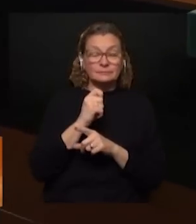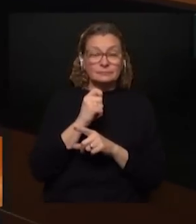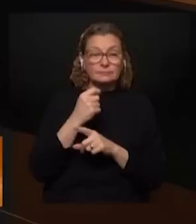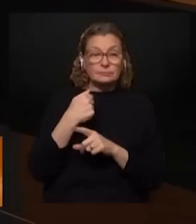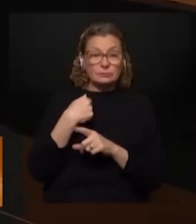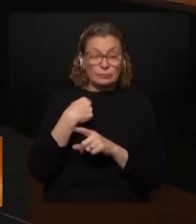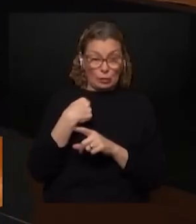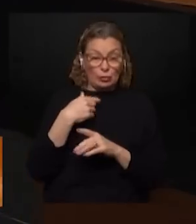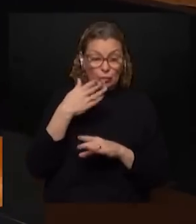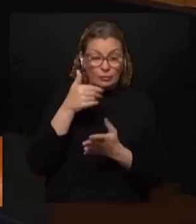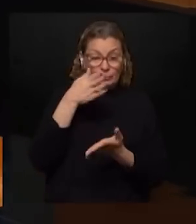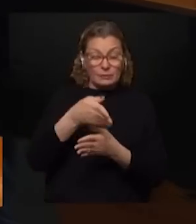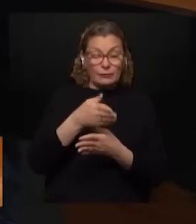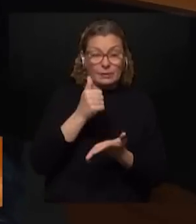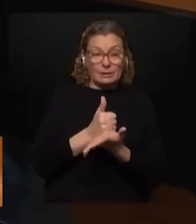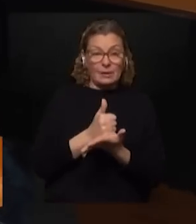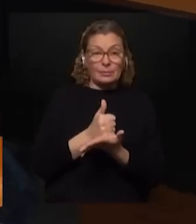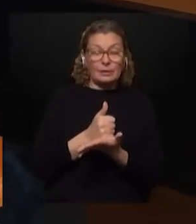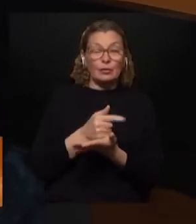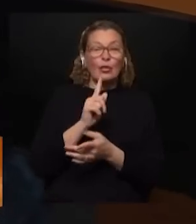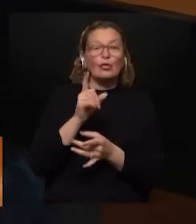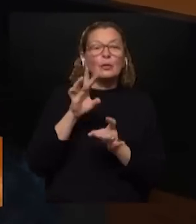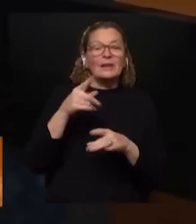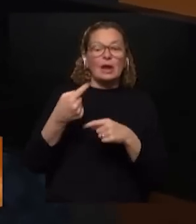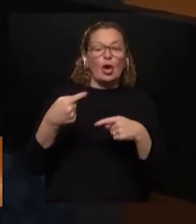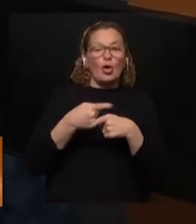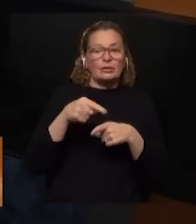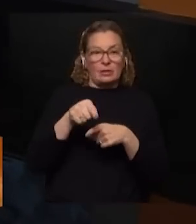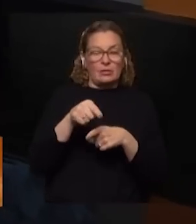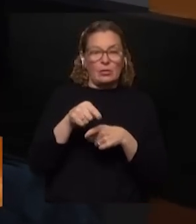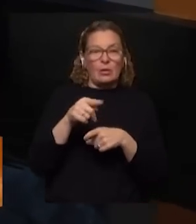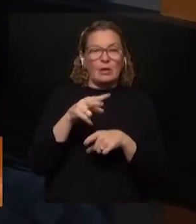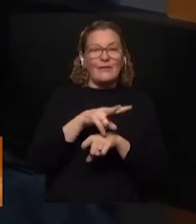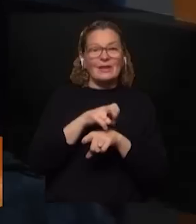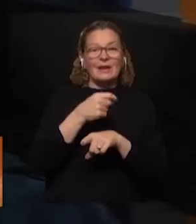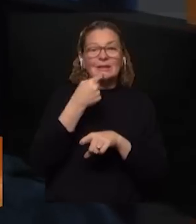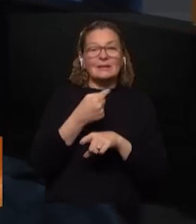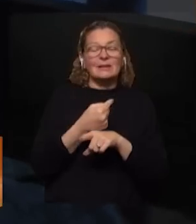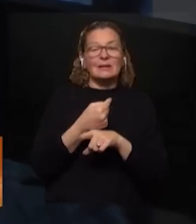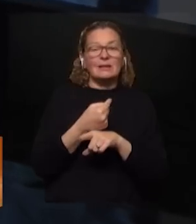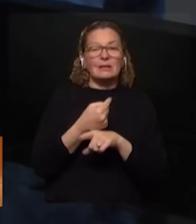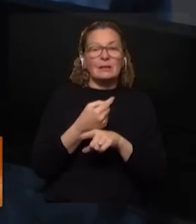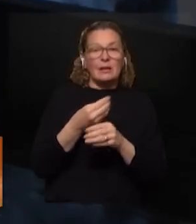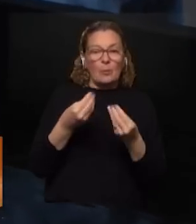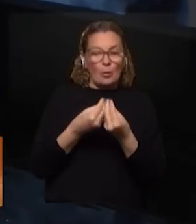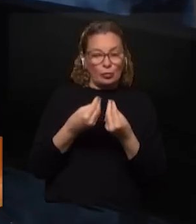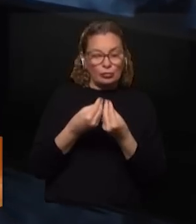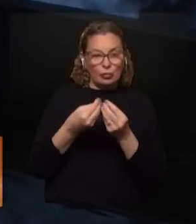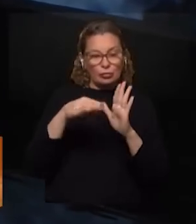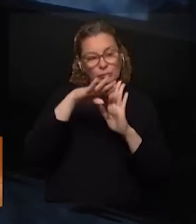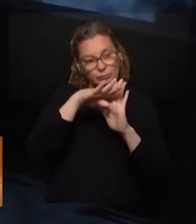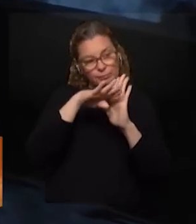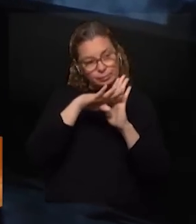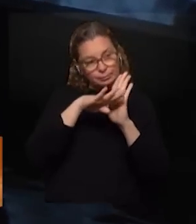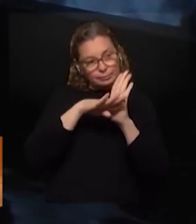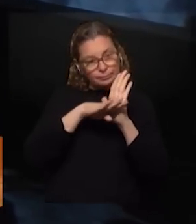fui yo efectivamente quien accionó eso, pero no es esa la imputación, sino que el motivo de la fiscal son un conjunto de hechos